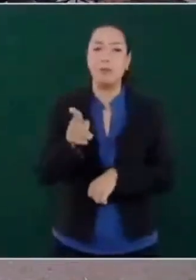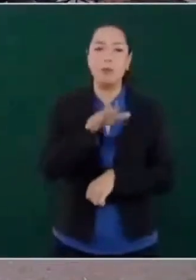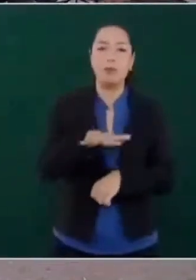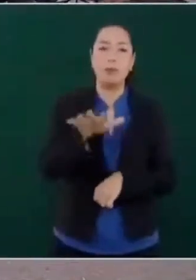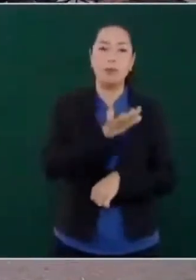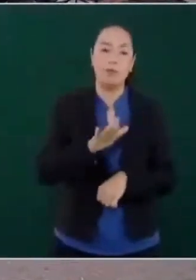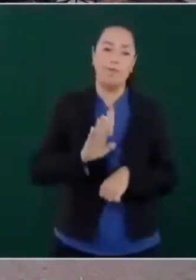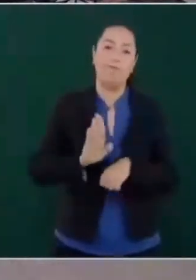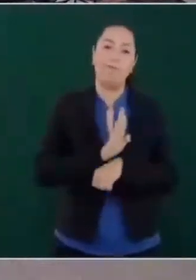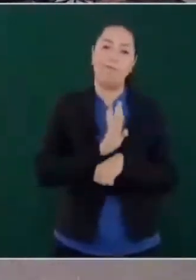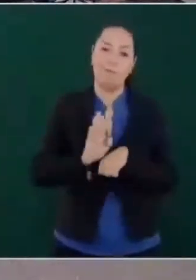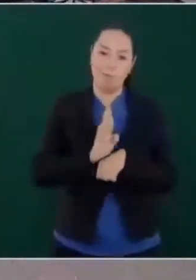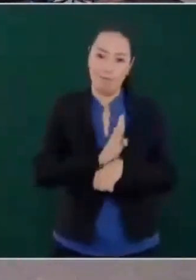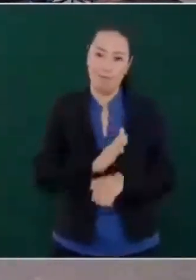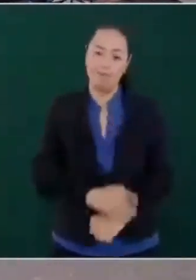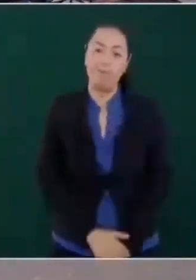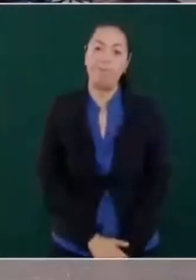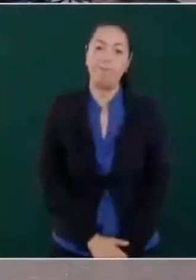Entonces, este...